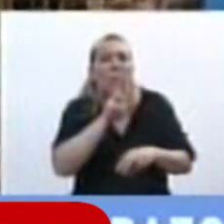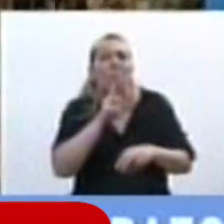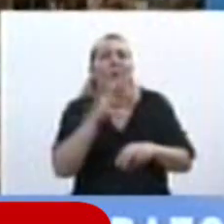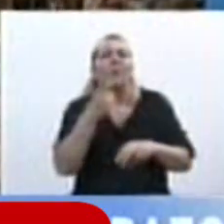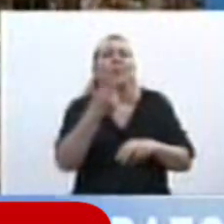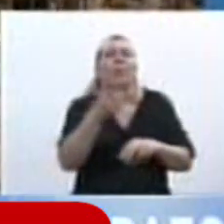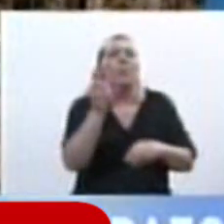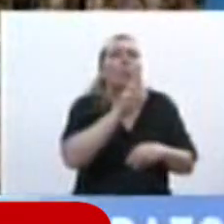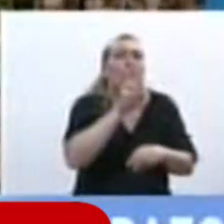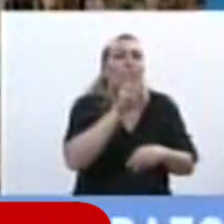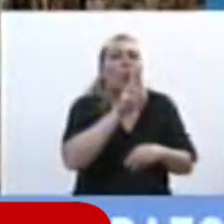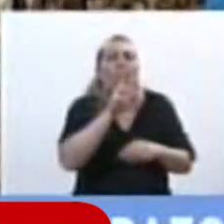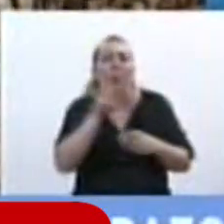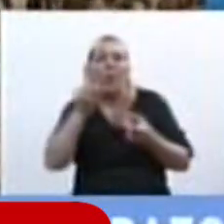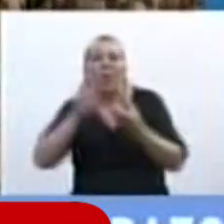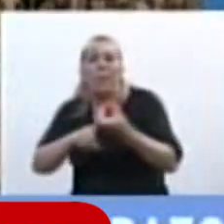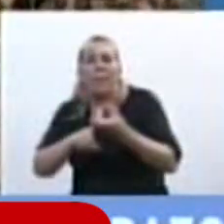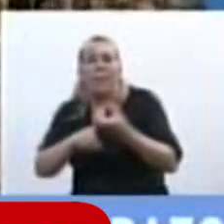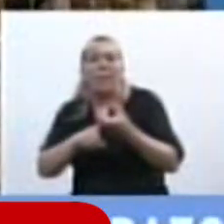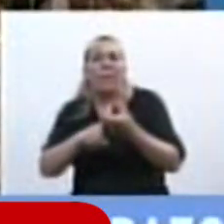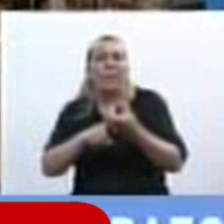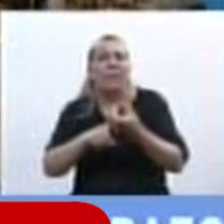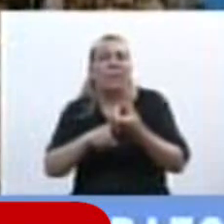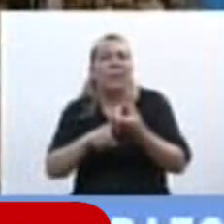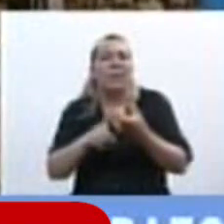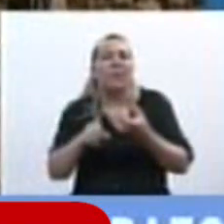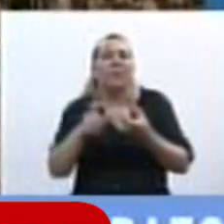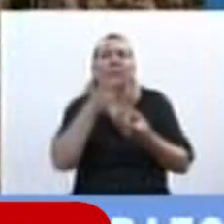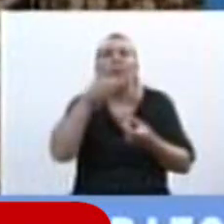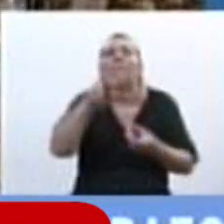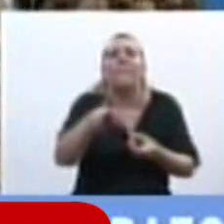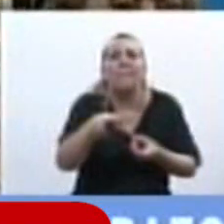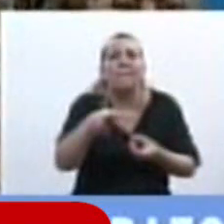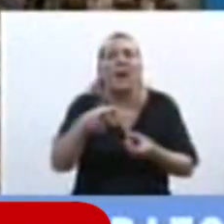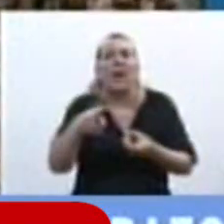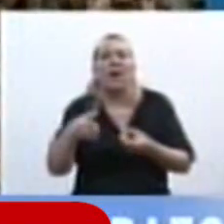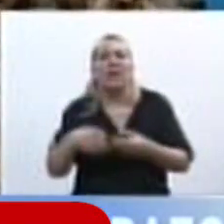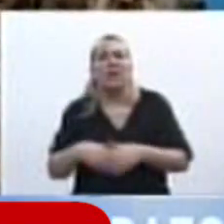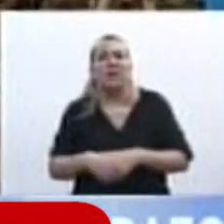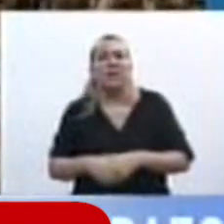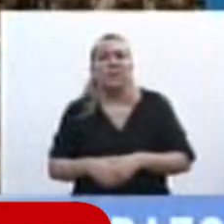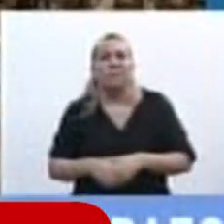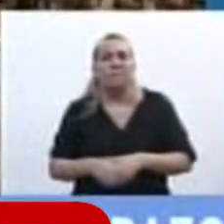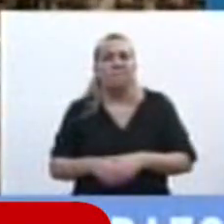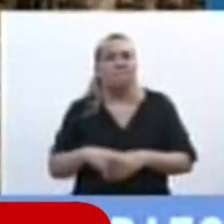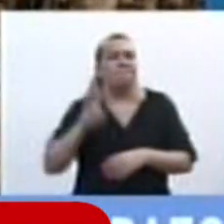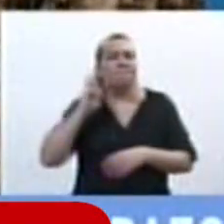y su esposo es el tema de la mujer y su pareja es el tema de la mujer y su novio